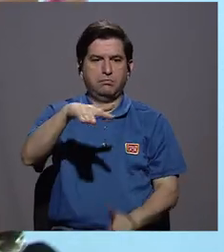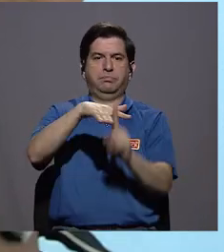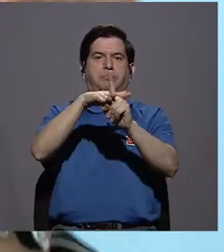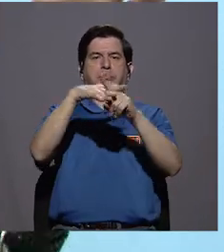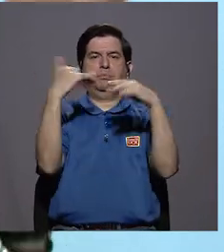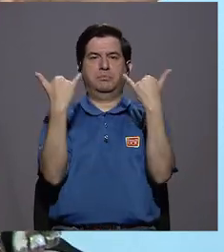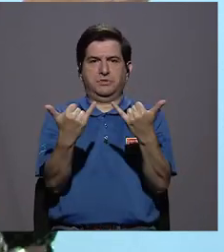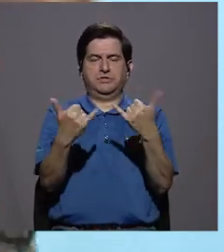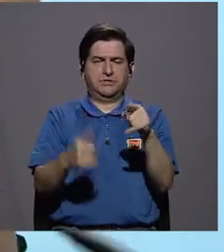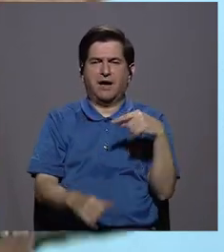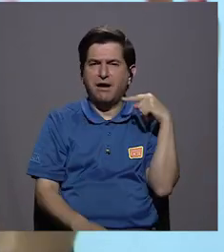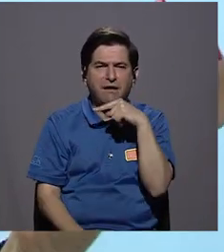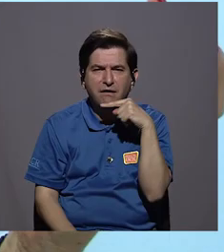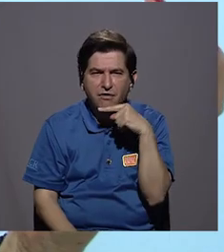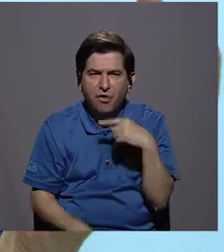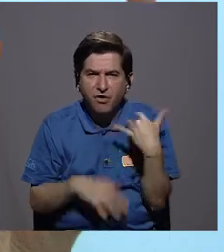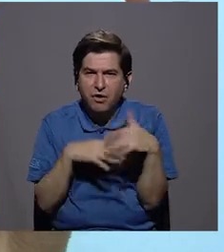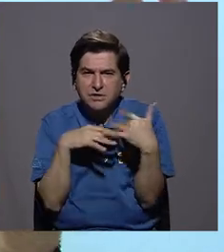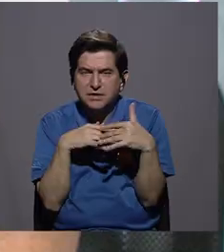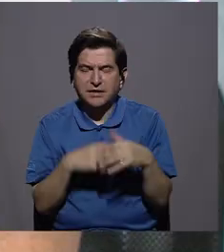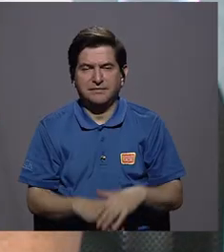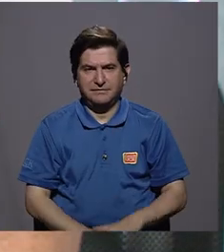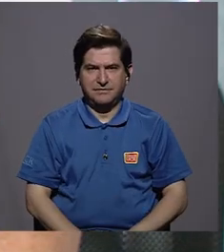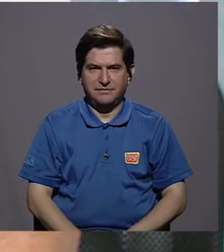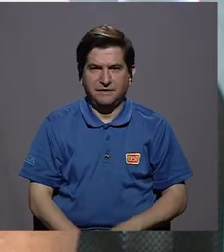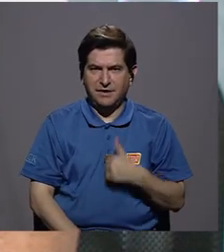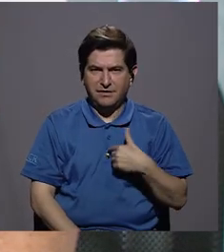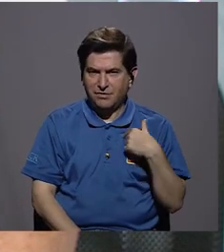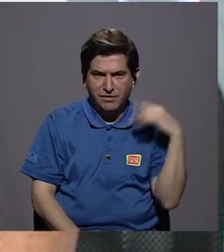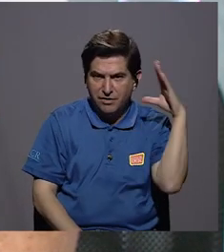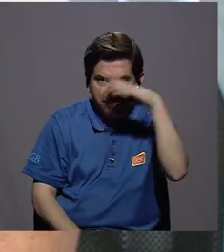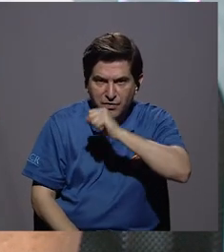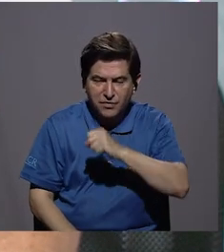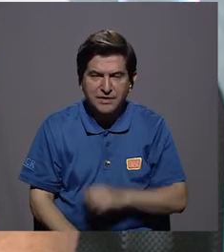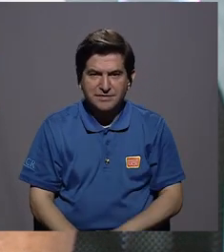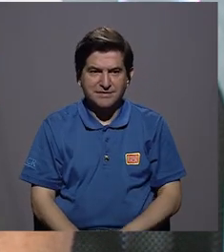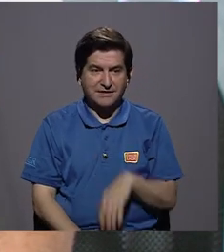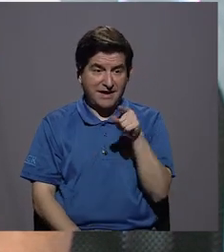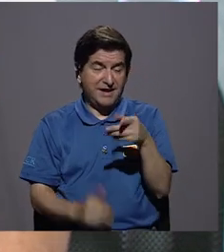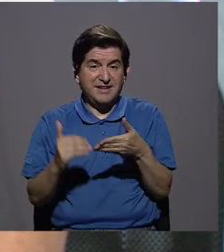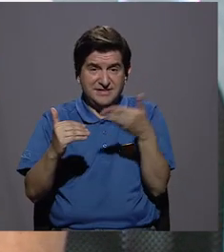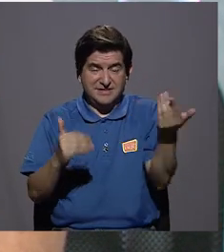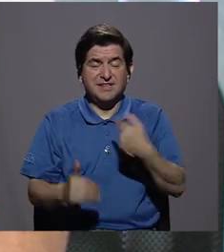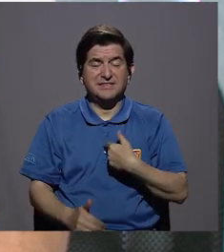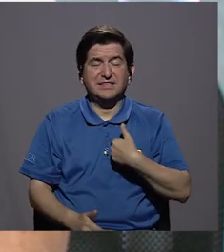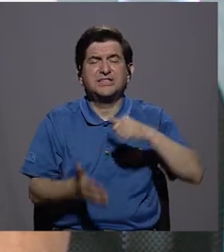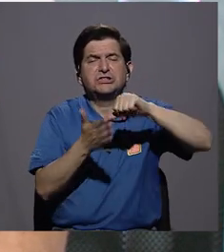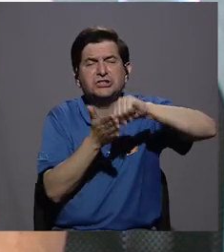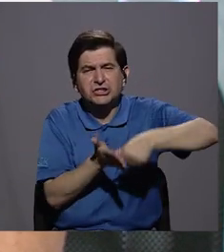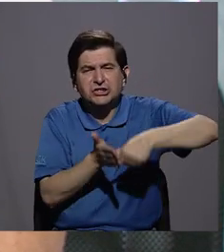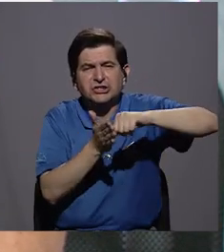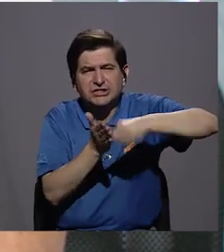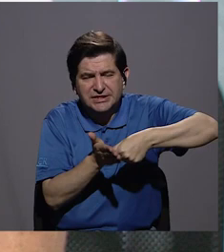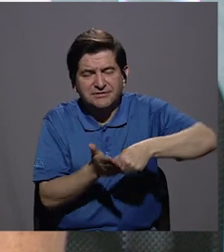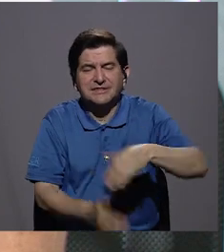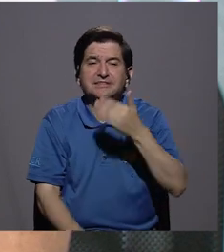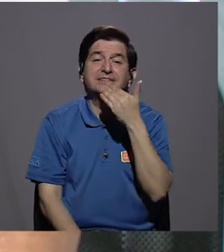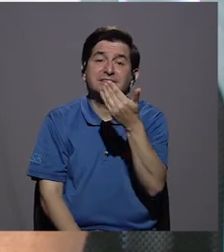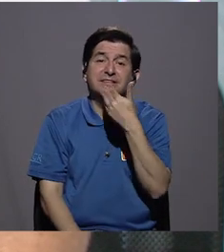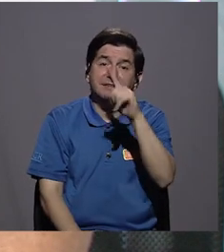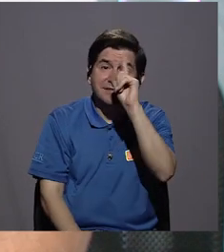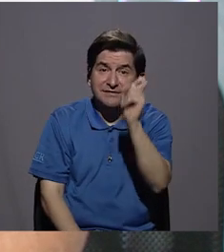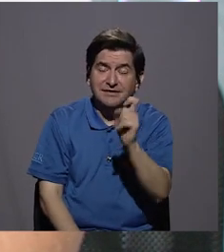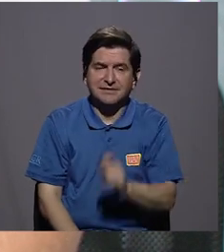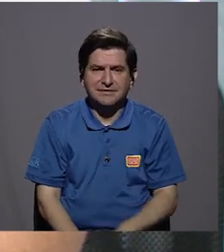con eso ya rojito, como con sangre. Fabiola, No me doy cuenta. Estas son de las cosas que yo siempre insisto, Fabiola, y muchísimas gracias.